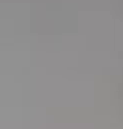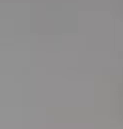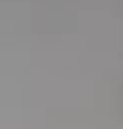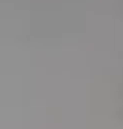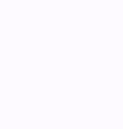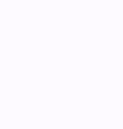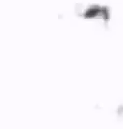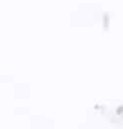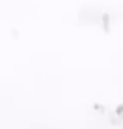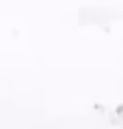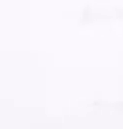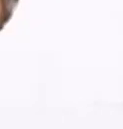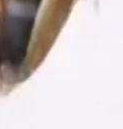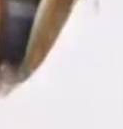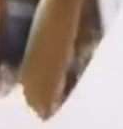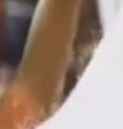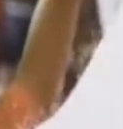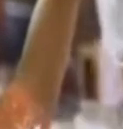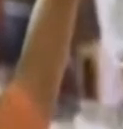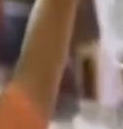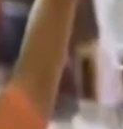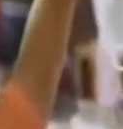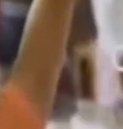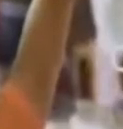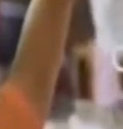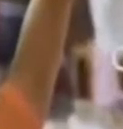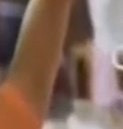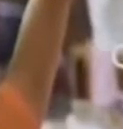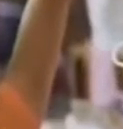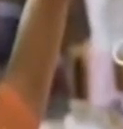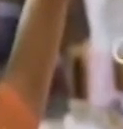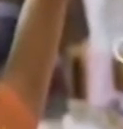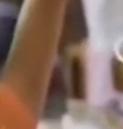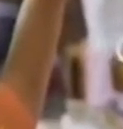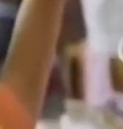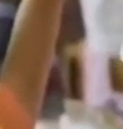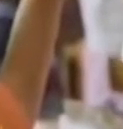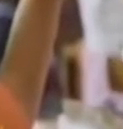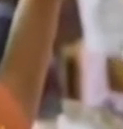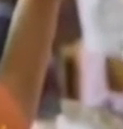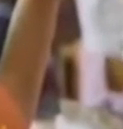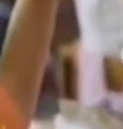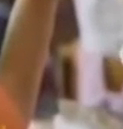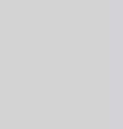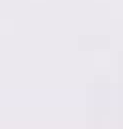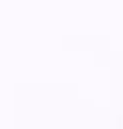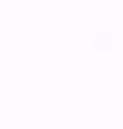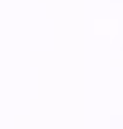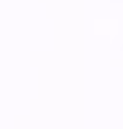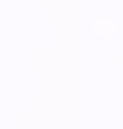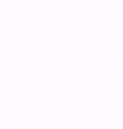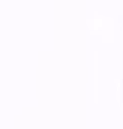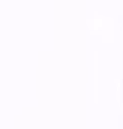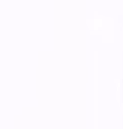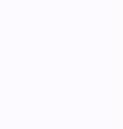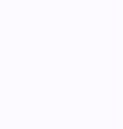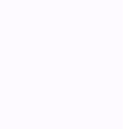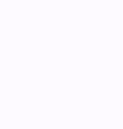A continuación, Comunicación y Lenguaje, Cuarto Primaria.